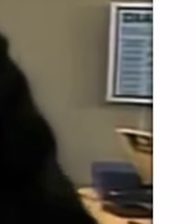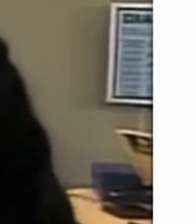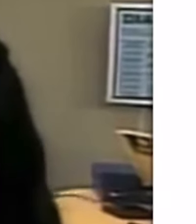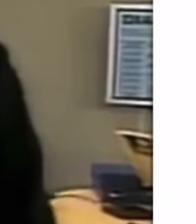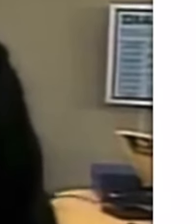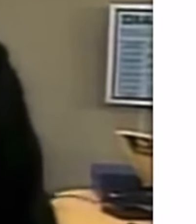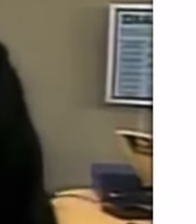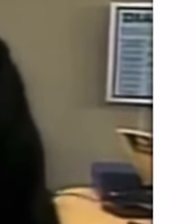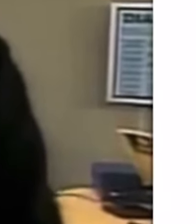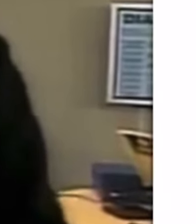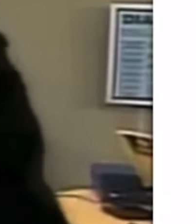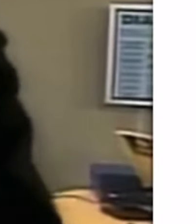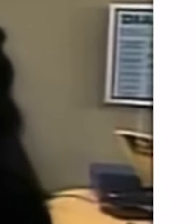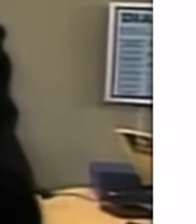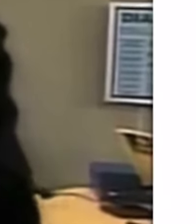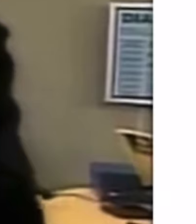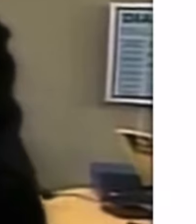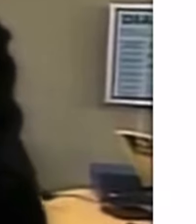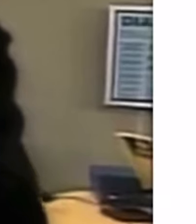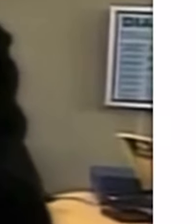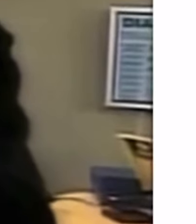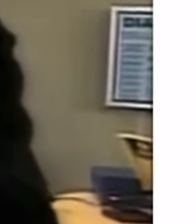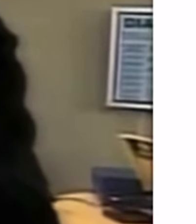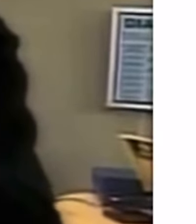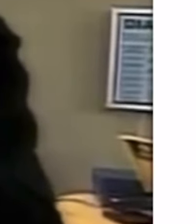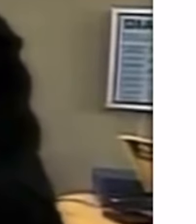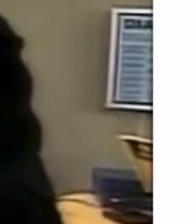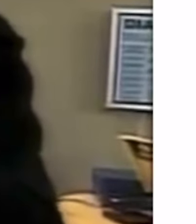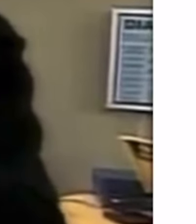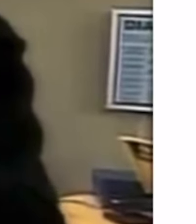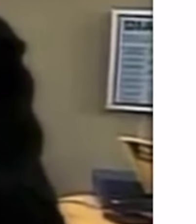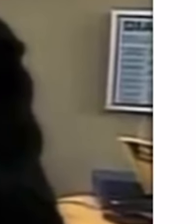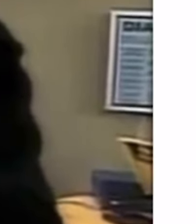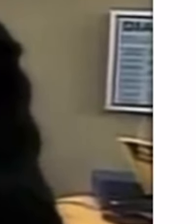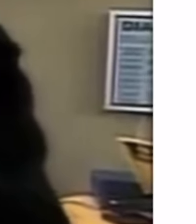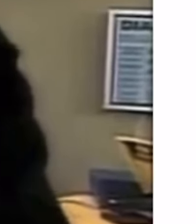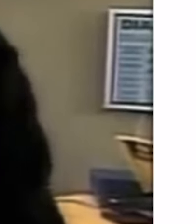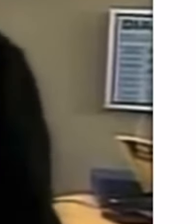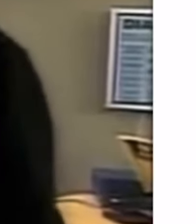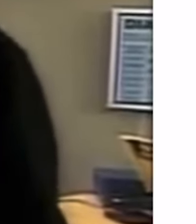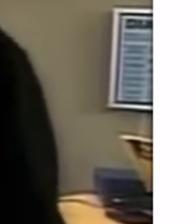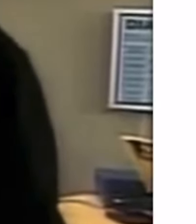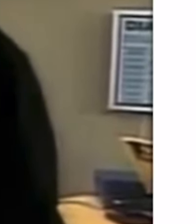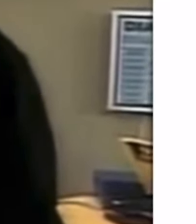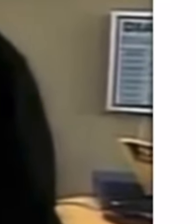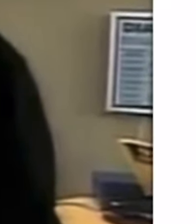privadas, hay un choque muy profundo